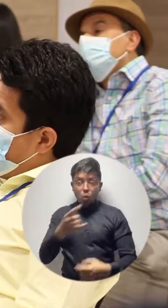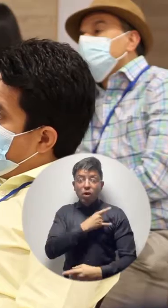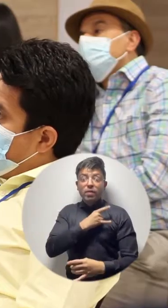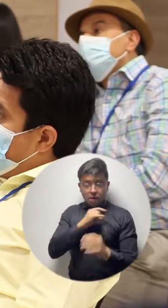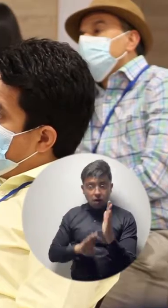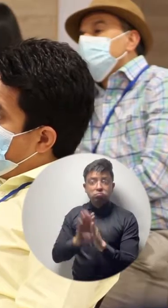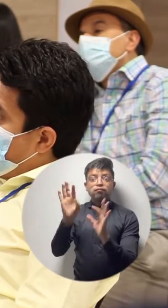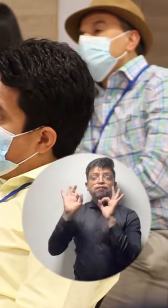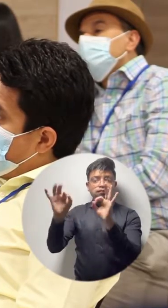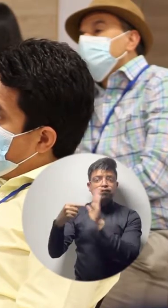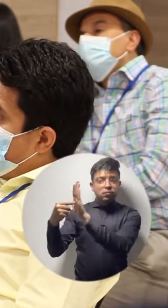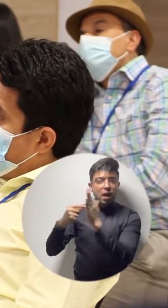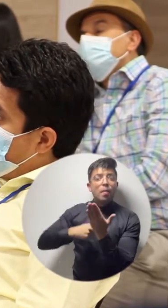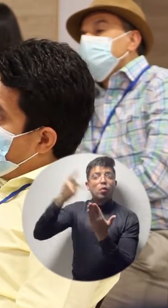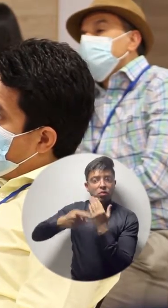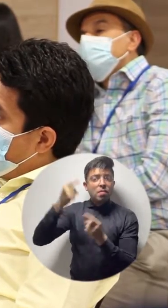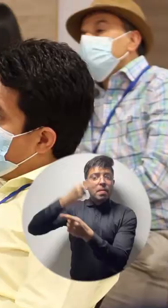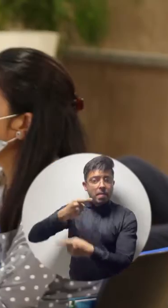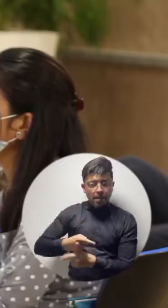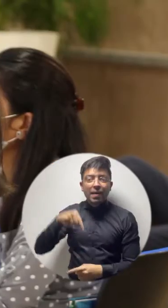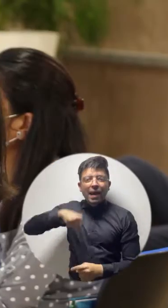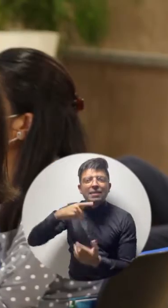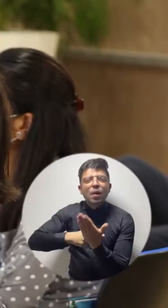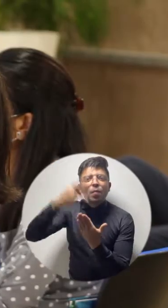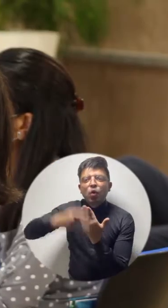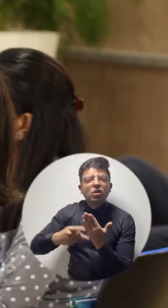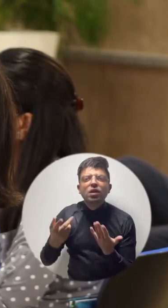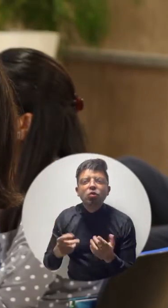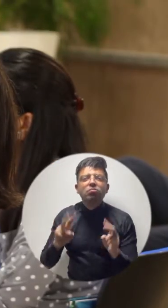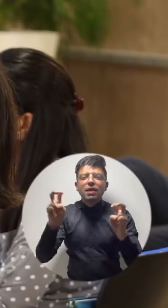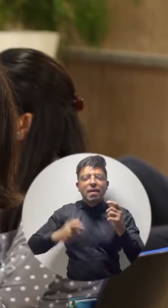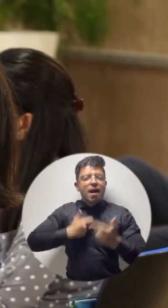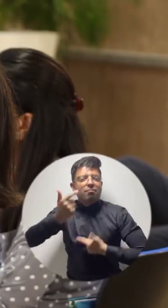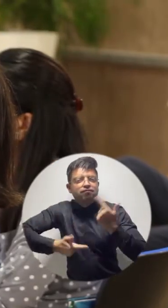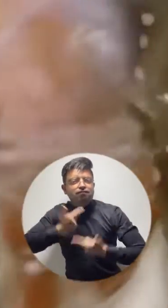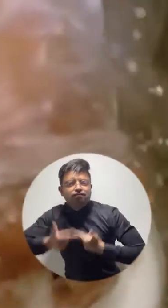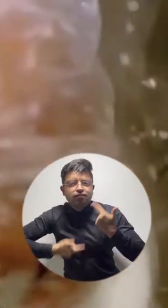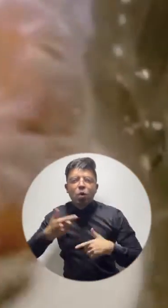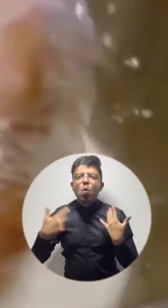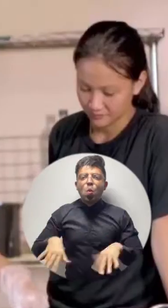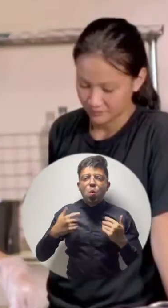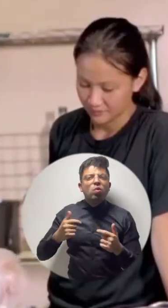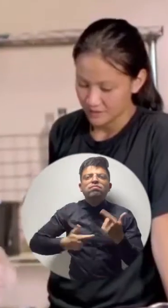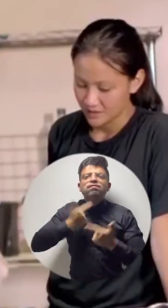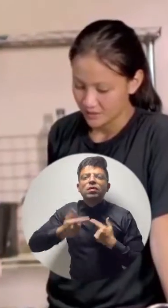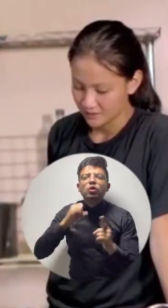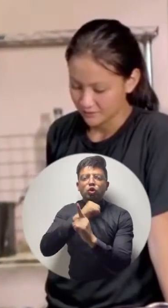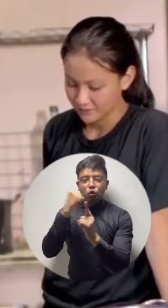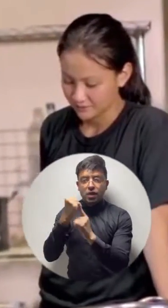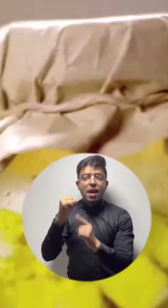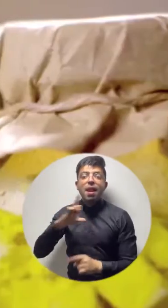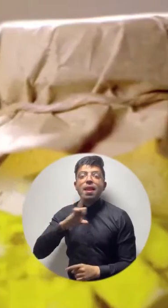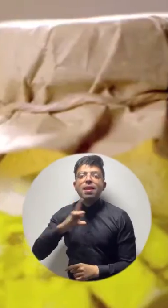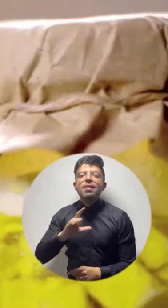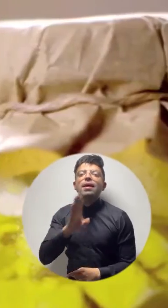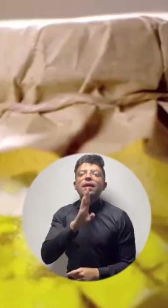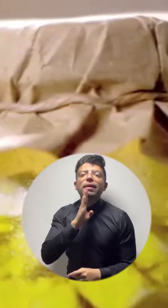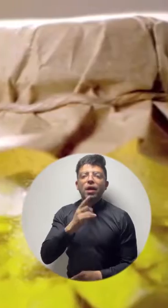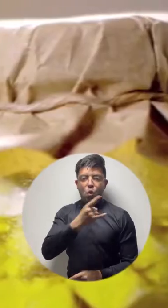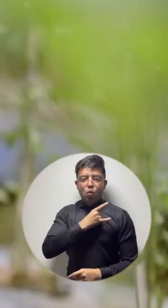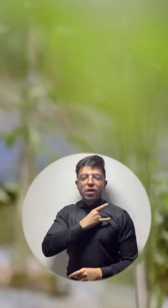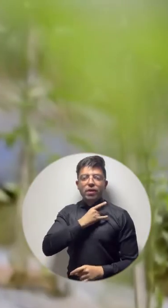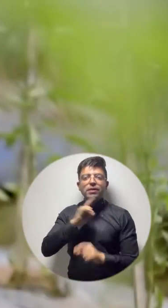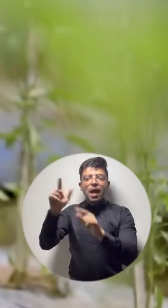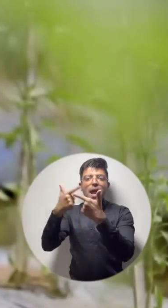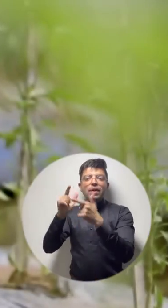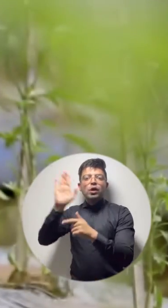estos proyectos. Este proyecto versa sobre emprendimiento, específicamente sobre emprendimiento social, liderado por la Universidad Libre de